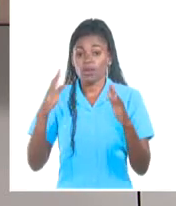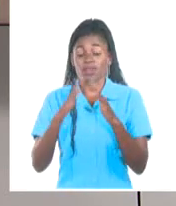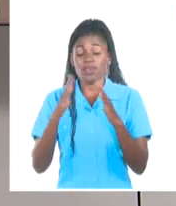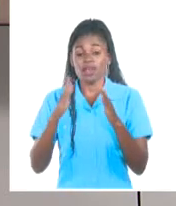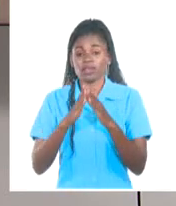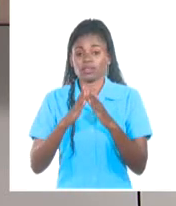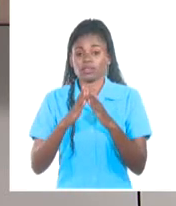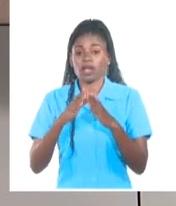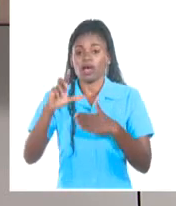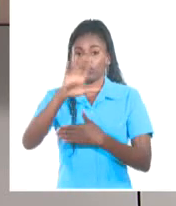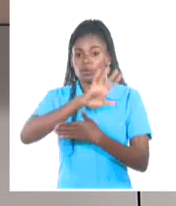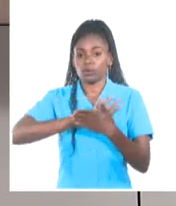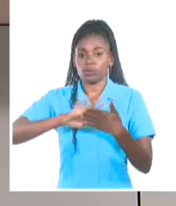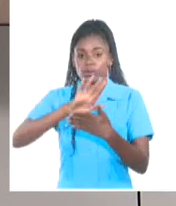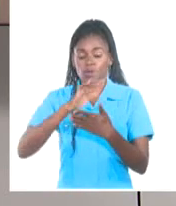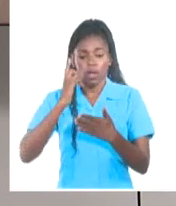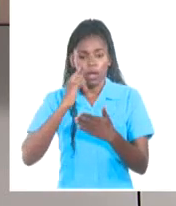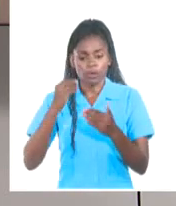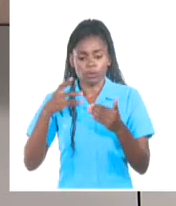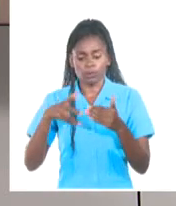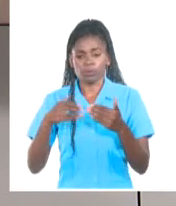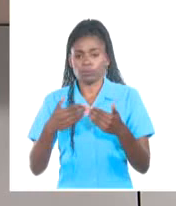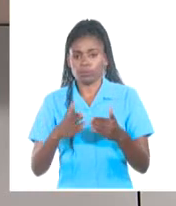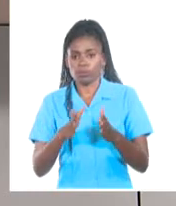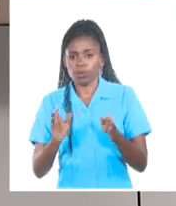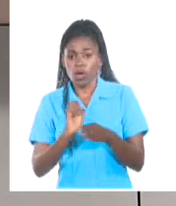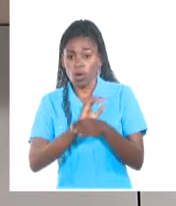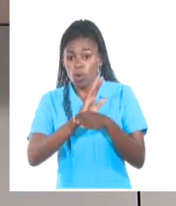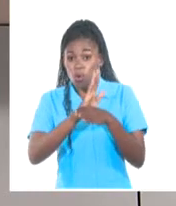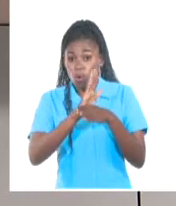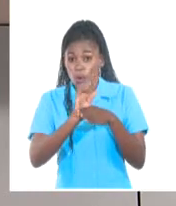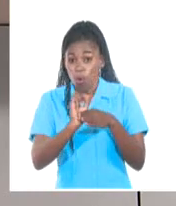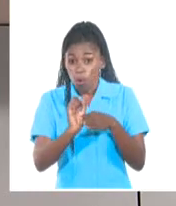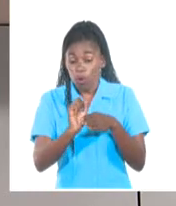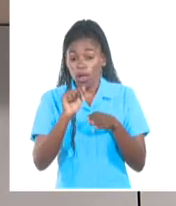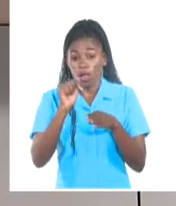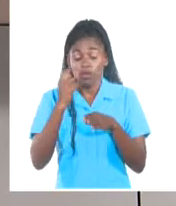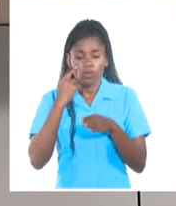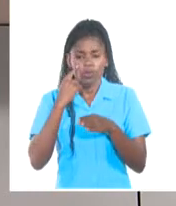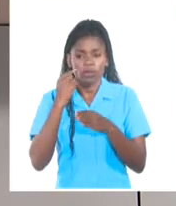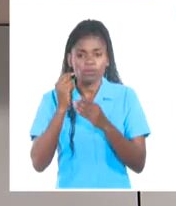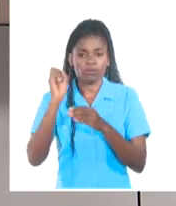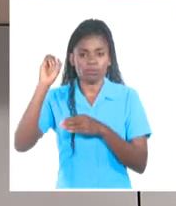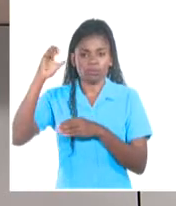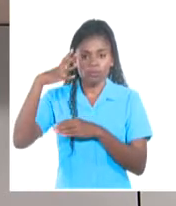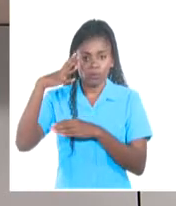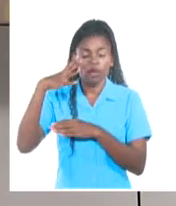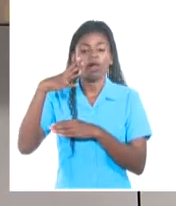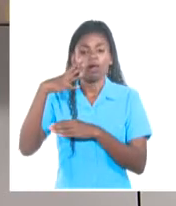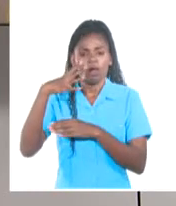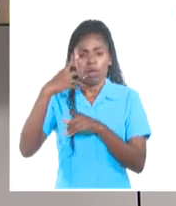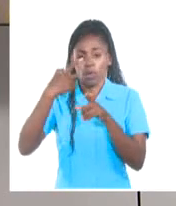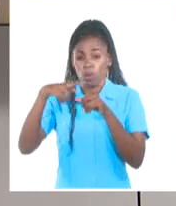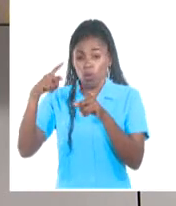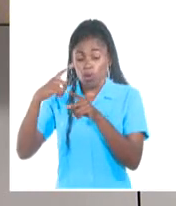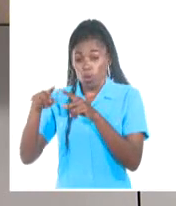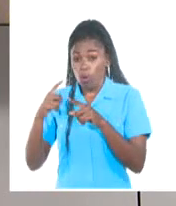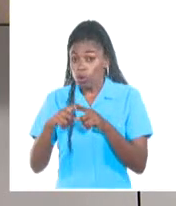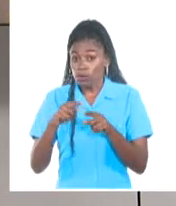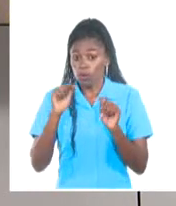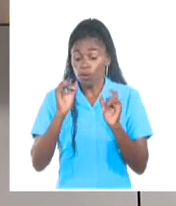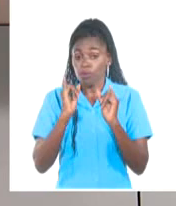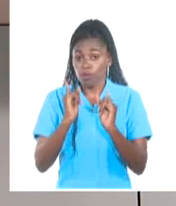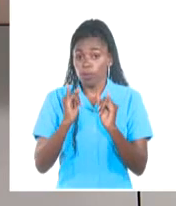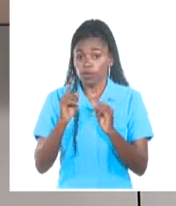Américas. La víspera se estrenó en esa institución la obra Allí Donde la Luz, del compositor José María Vitier, también como tributo